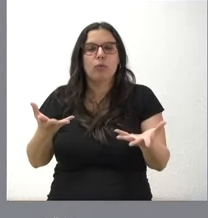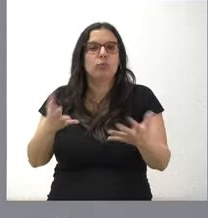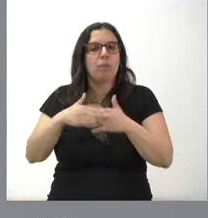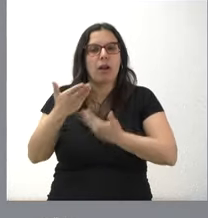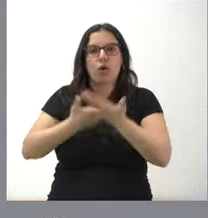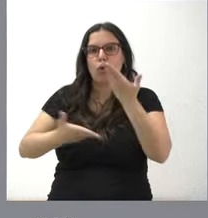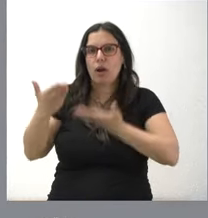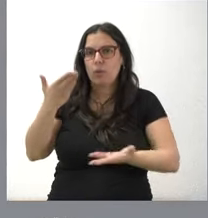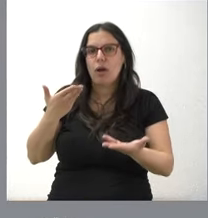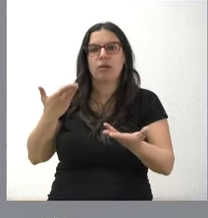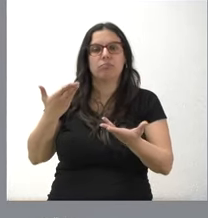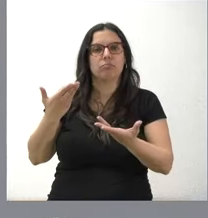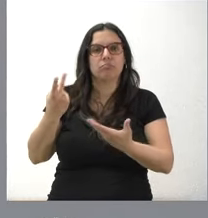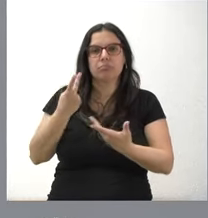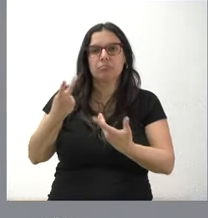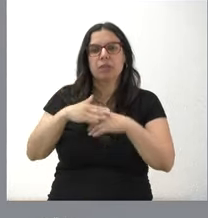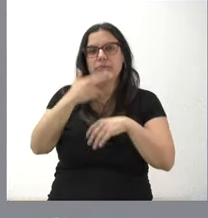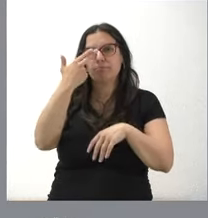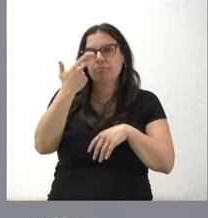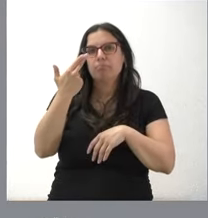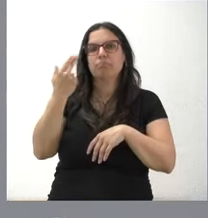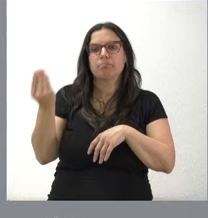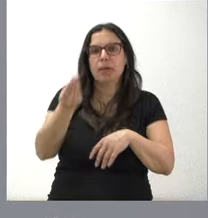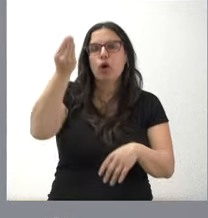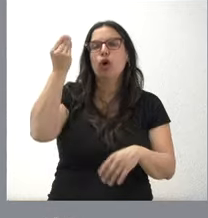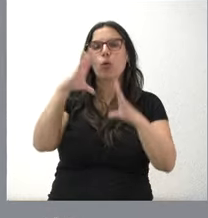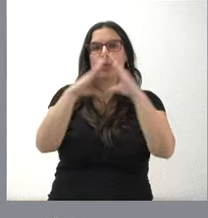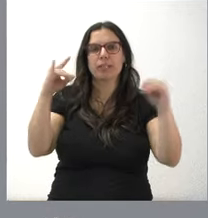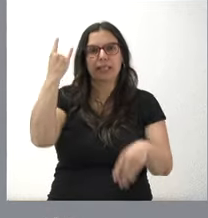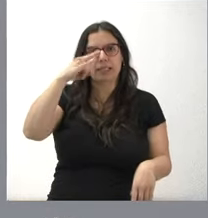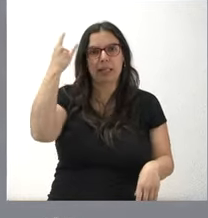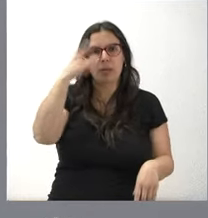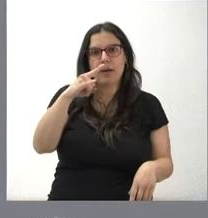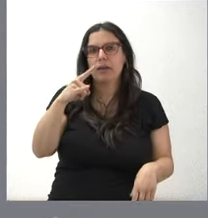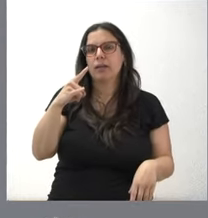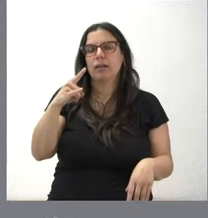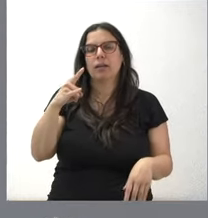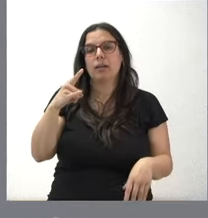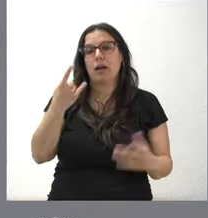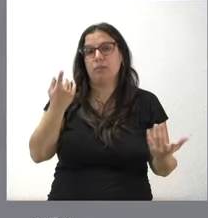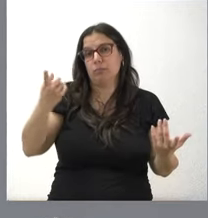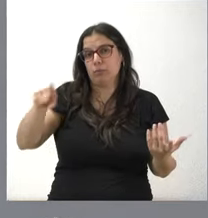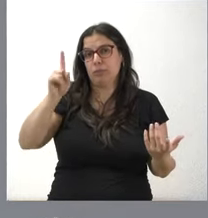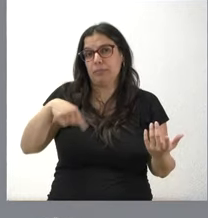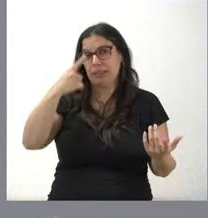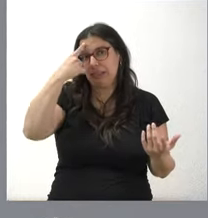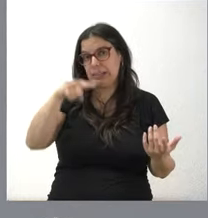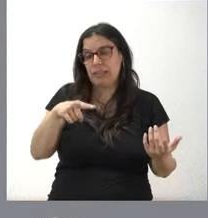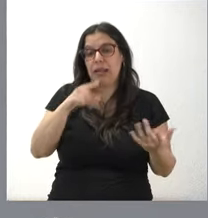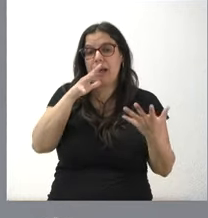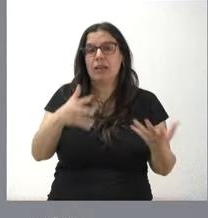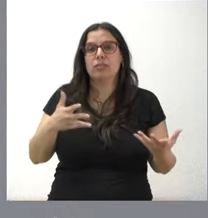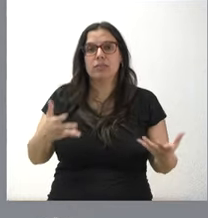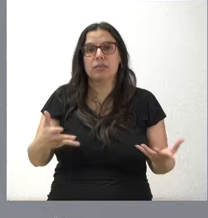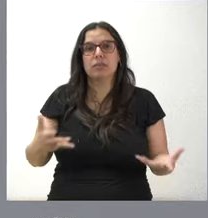conjuntamente en el interés de la mejora de todo lo que es la Universidad de Salamanca, que, por otra parte, saben ustedes que de las actualmente